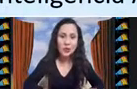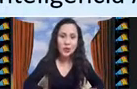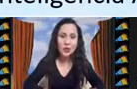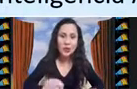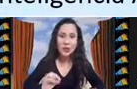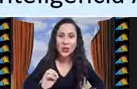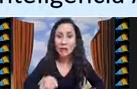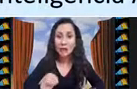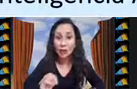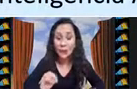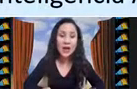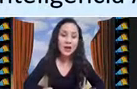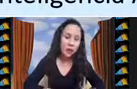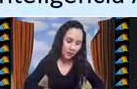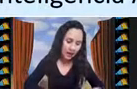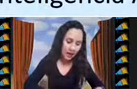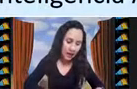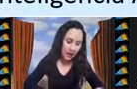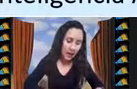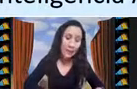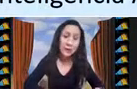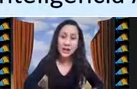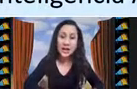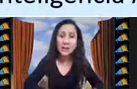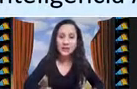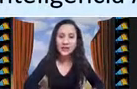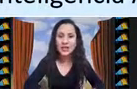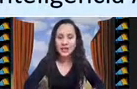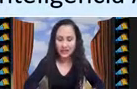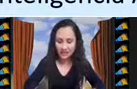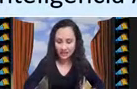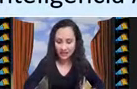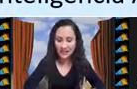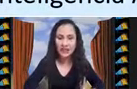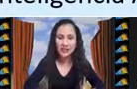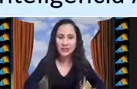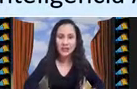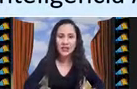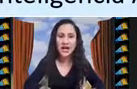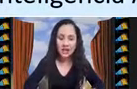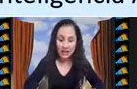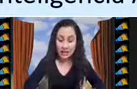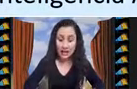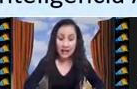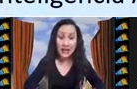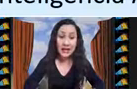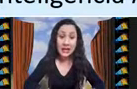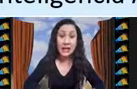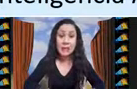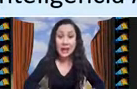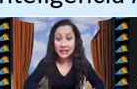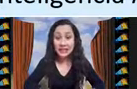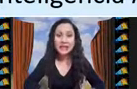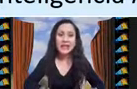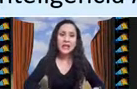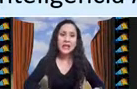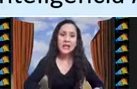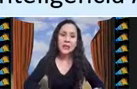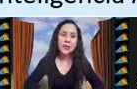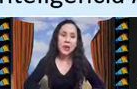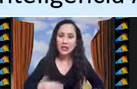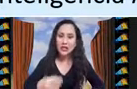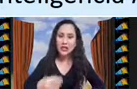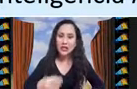Cuando la formaron fue la primera maestría en Inteligencia Artificial en el país